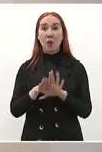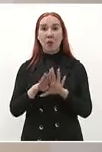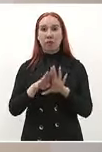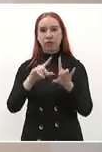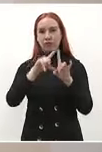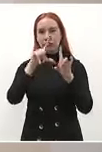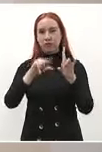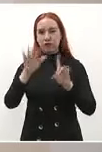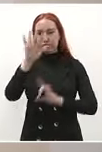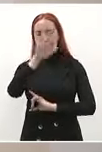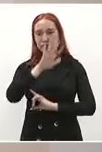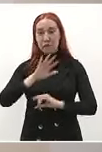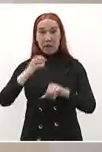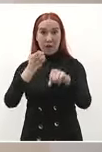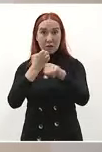país